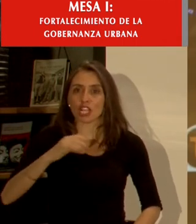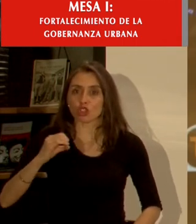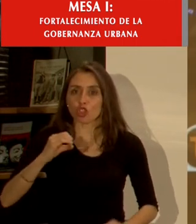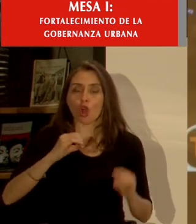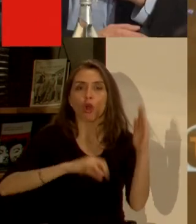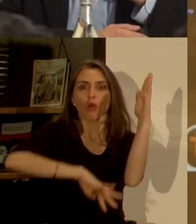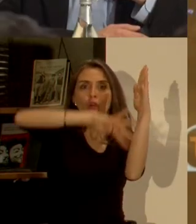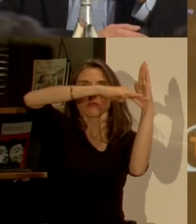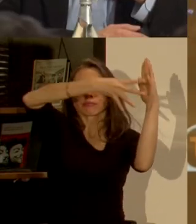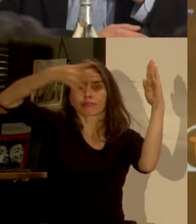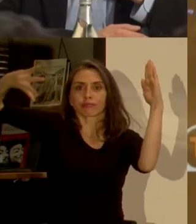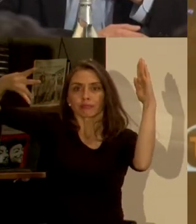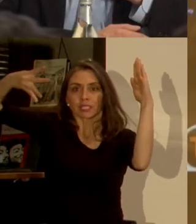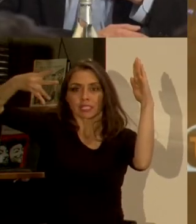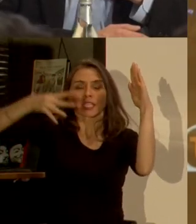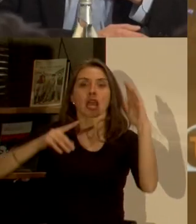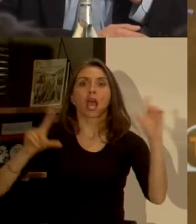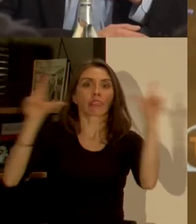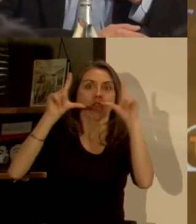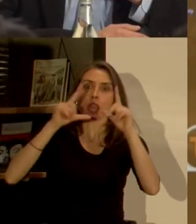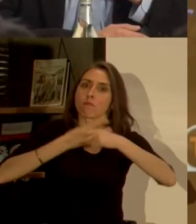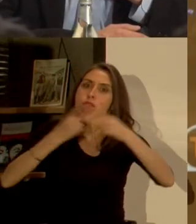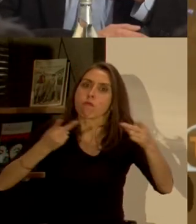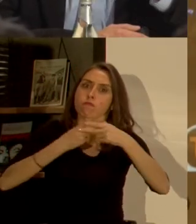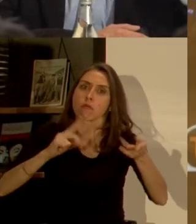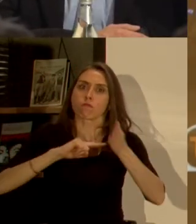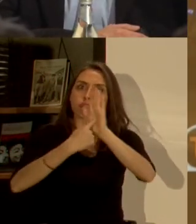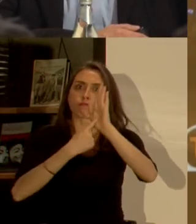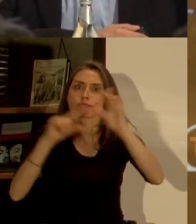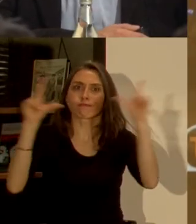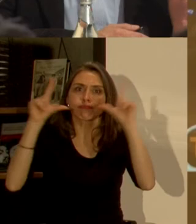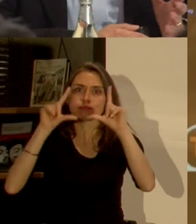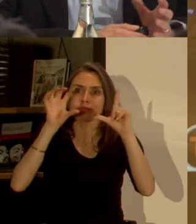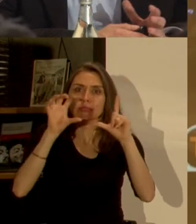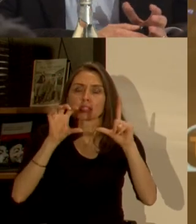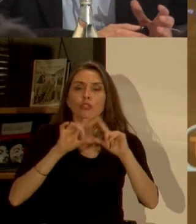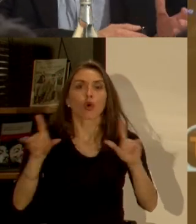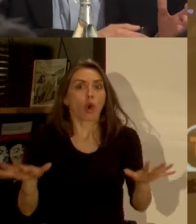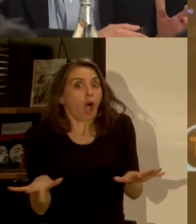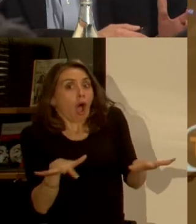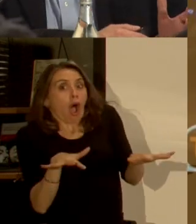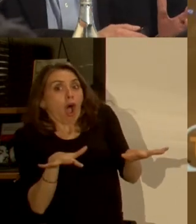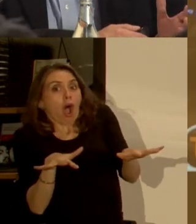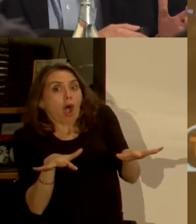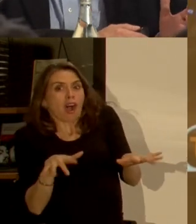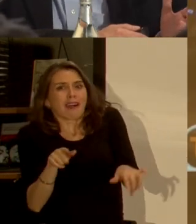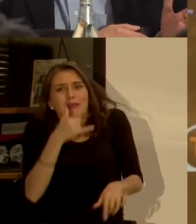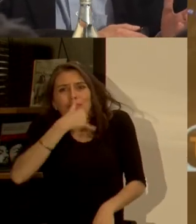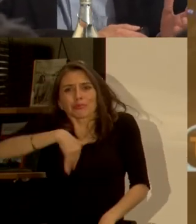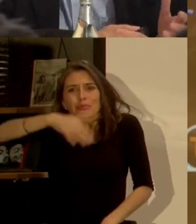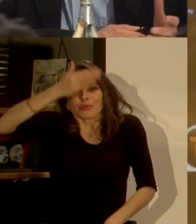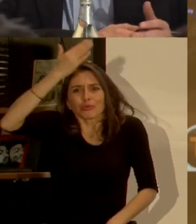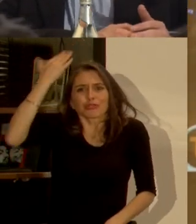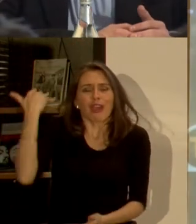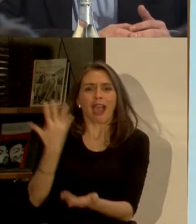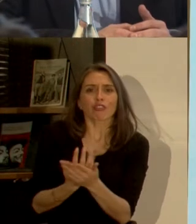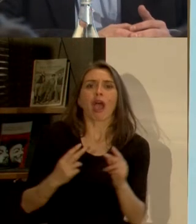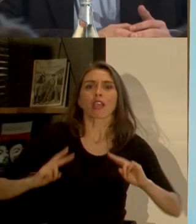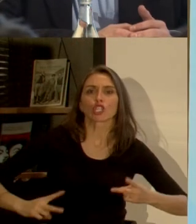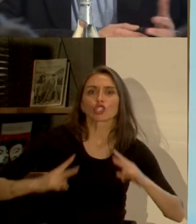aparecieron notas de prensa reiteradas y se creó una alarma pública y la verdad es que esto estaba hace rato dándose